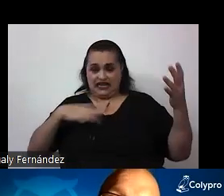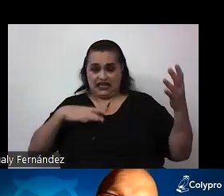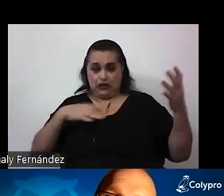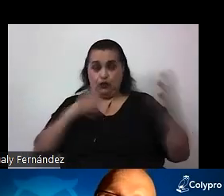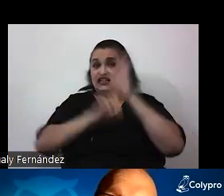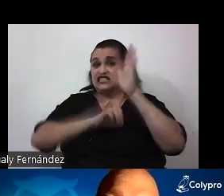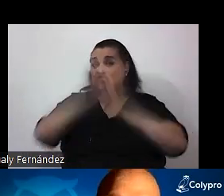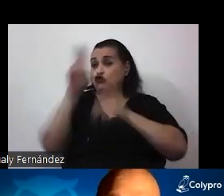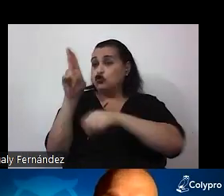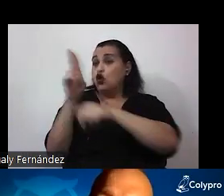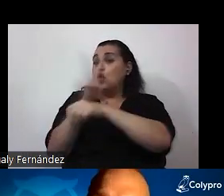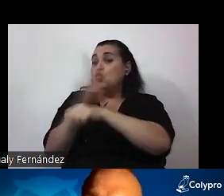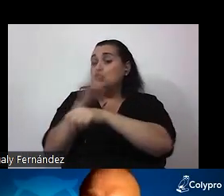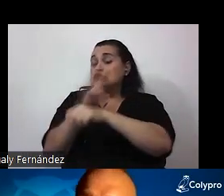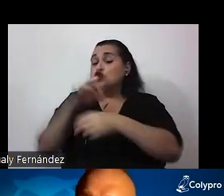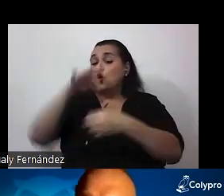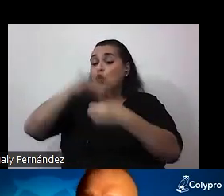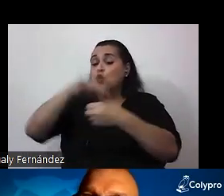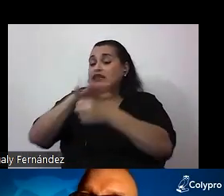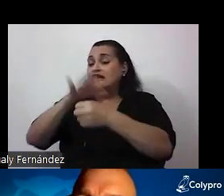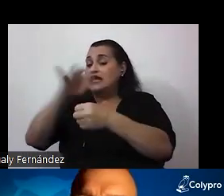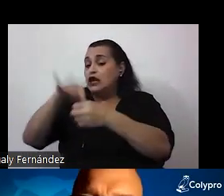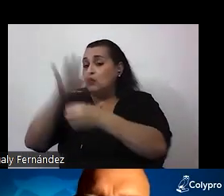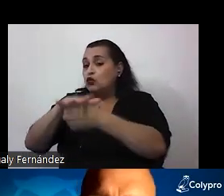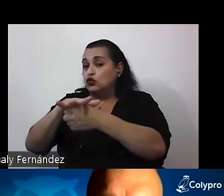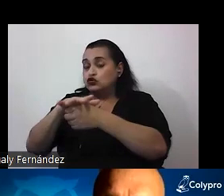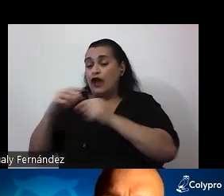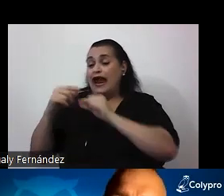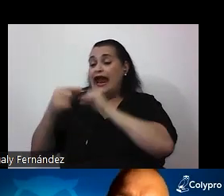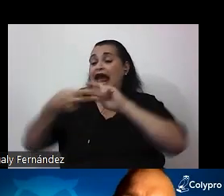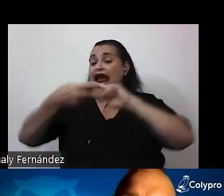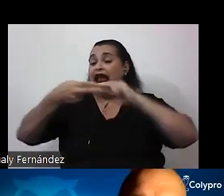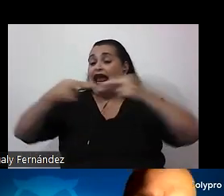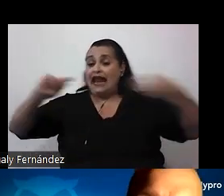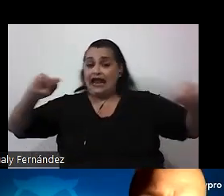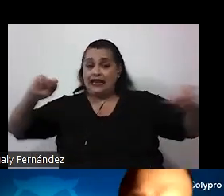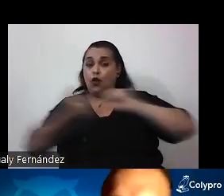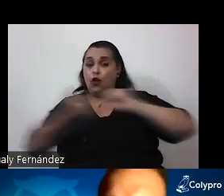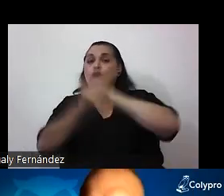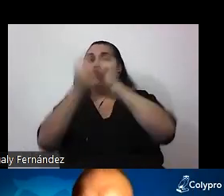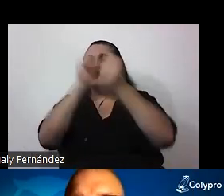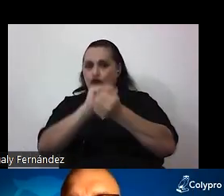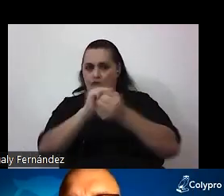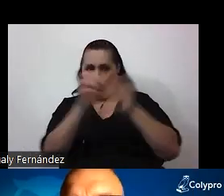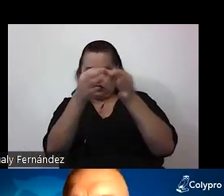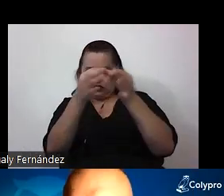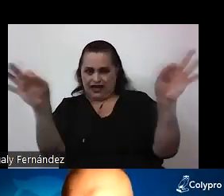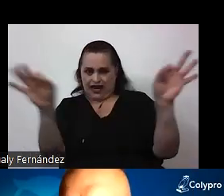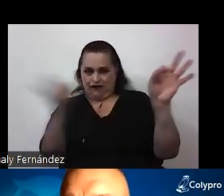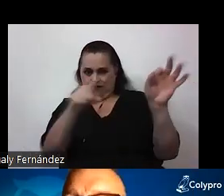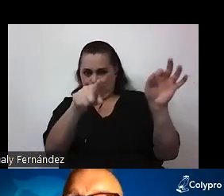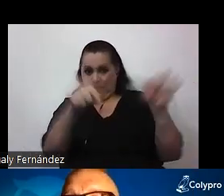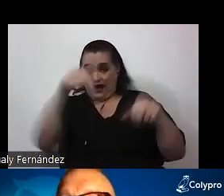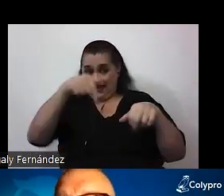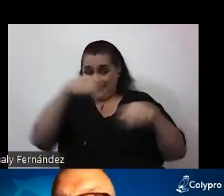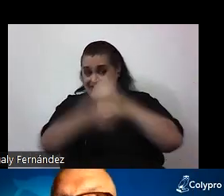transgénicos o sea cultivos de organismos genéticamente modificados ahí les muestro un titular de este año